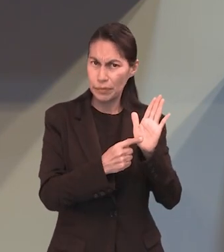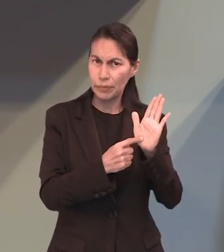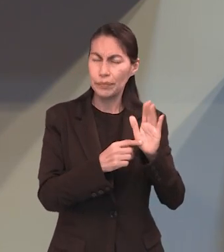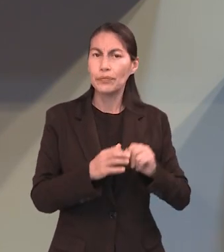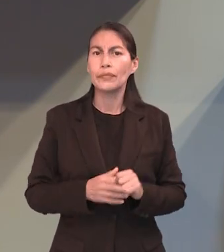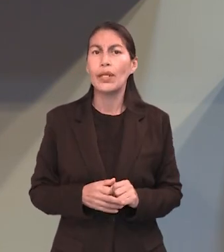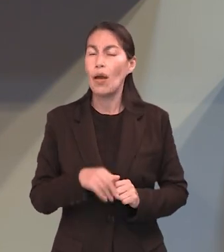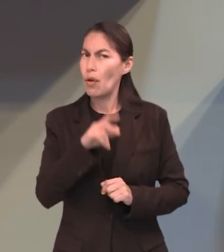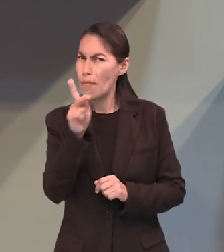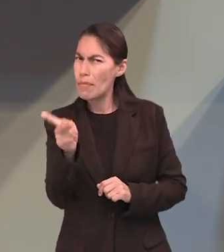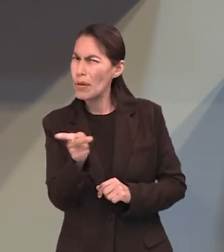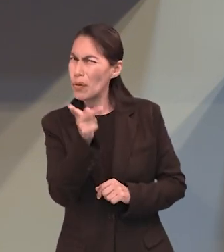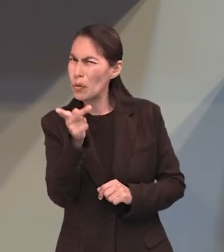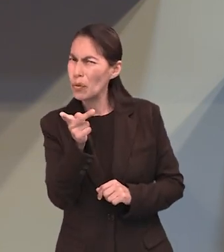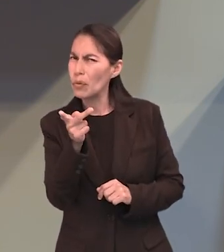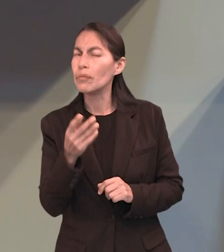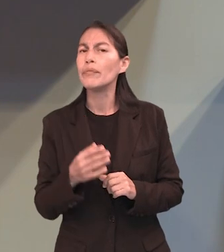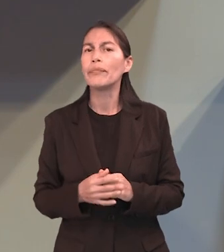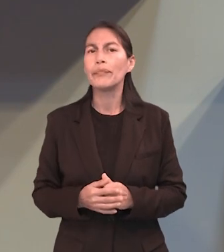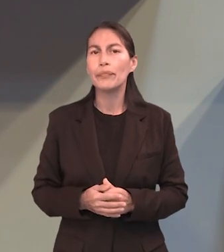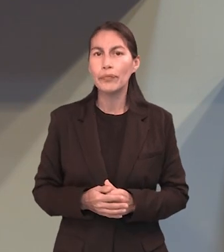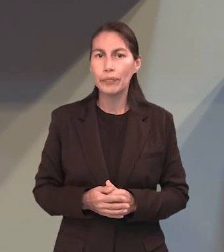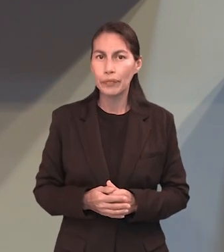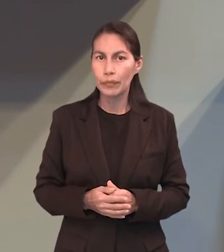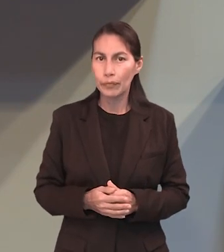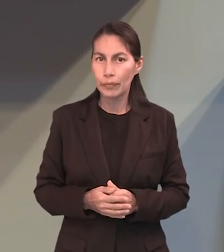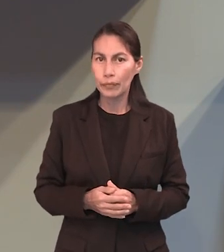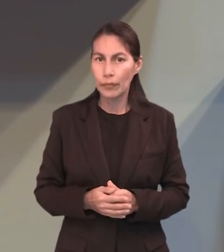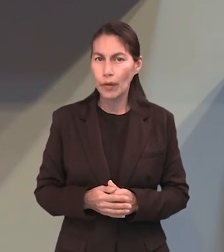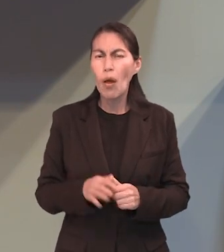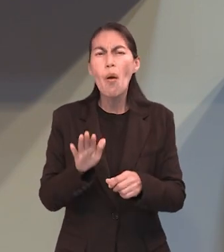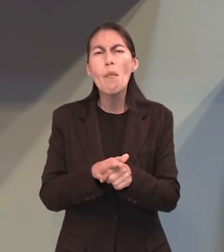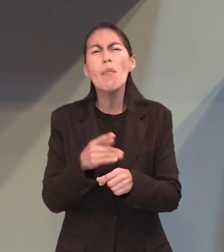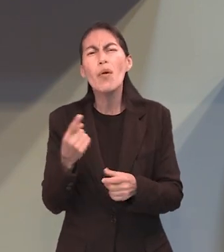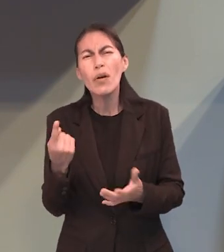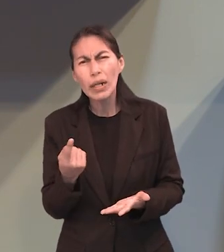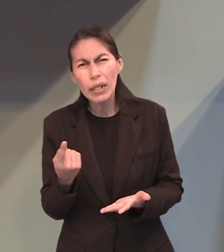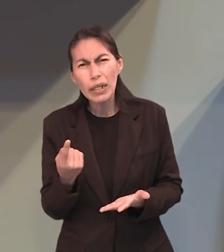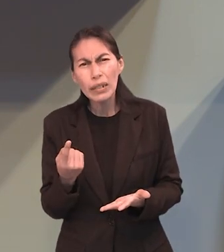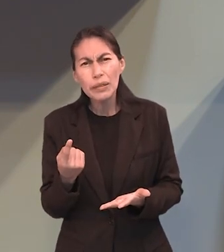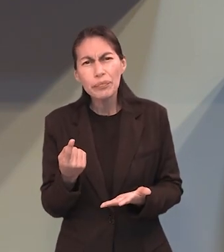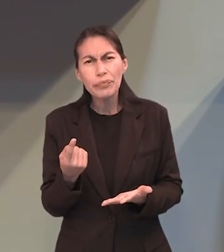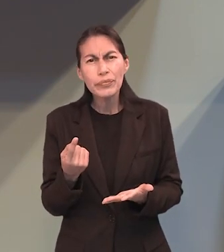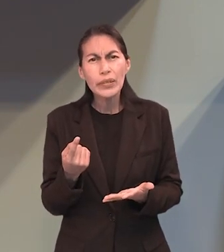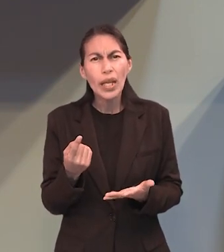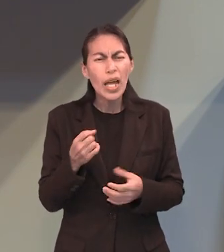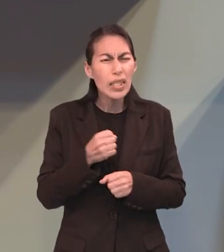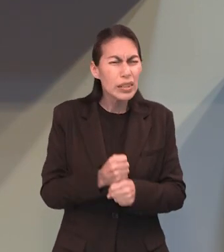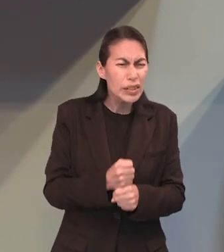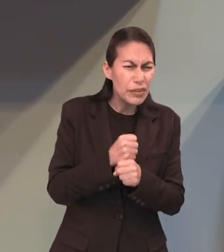pregunta muy importante. ¿Por qué era necesario sacrificios?